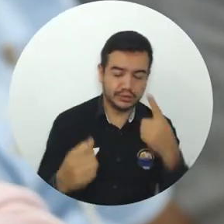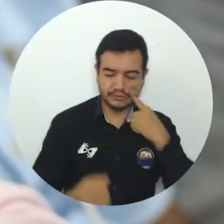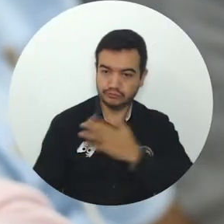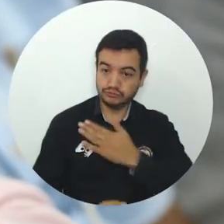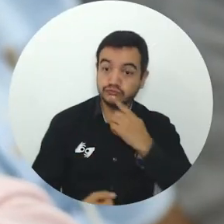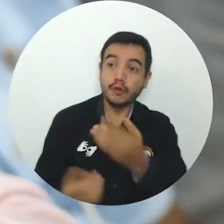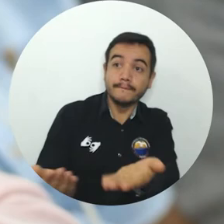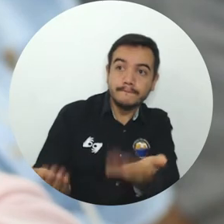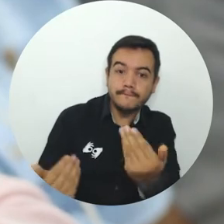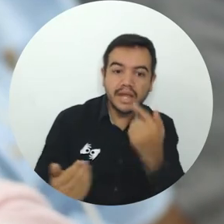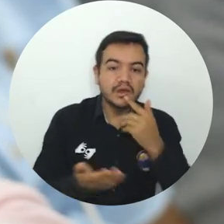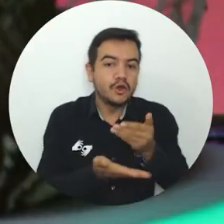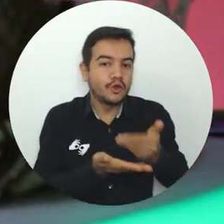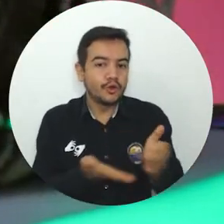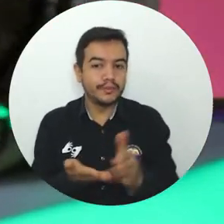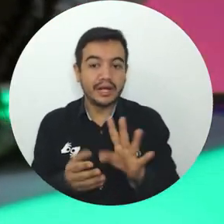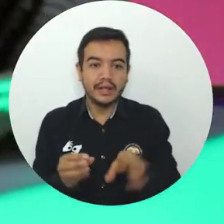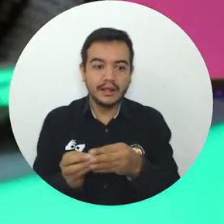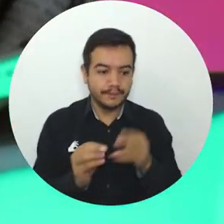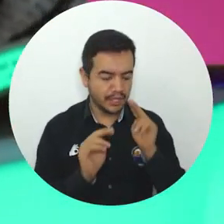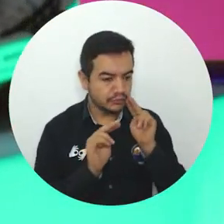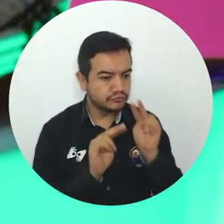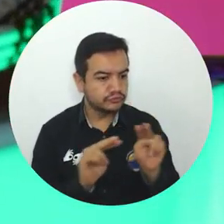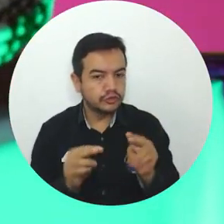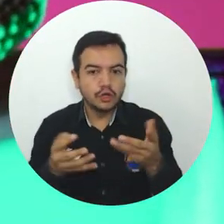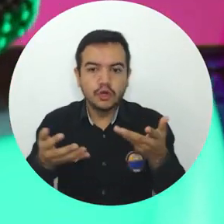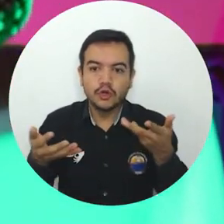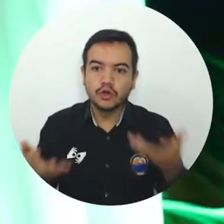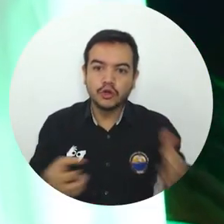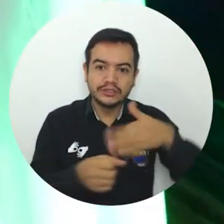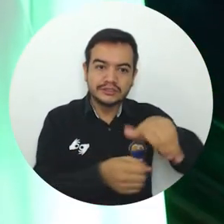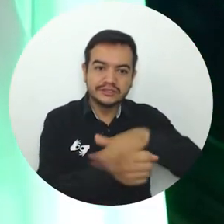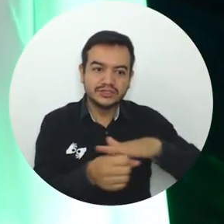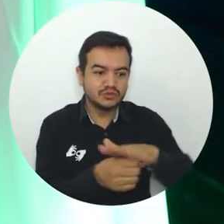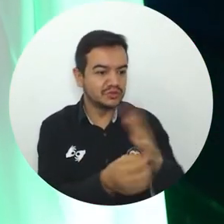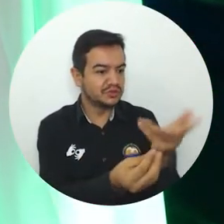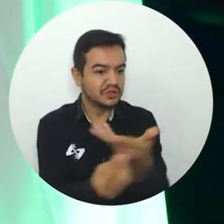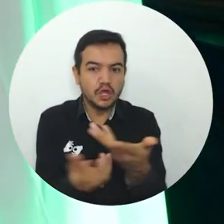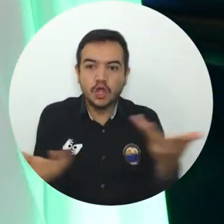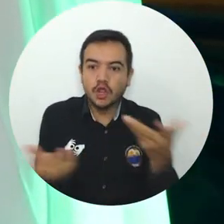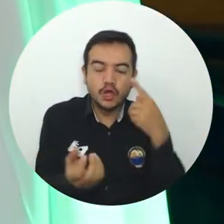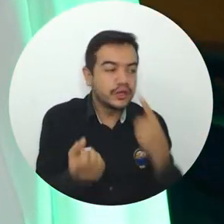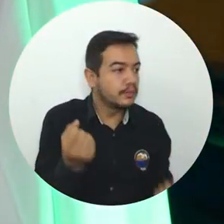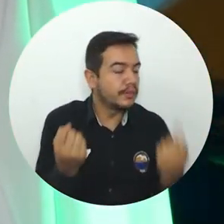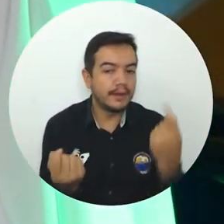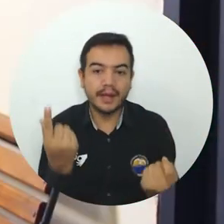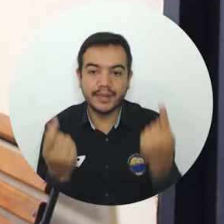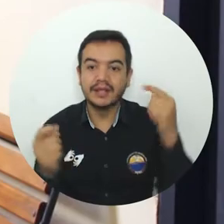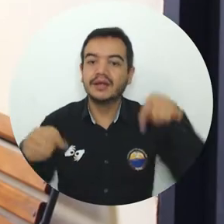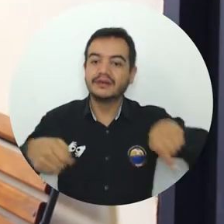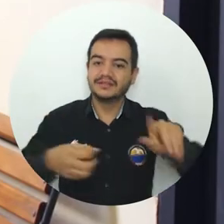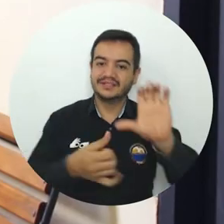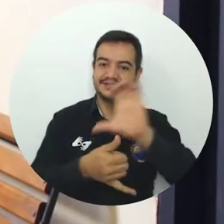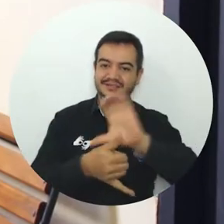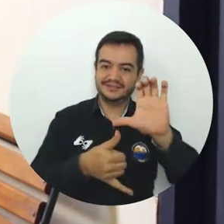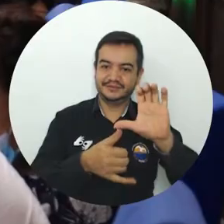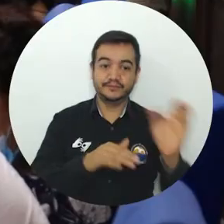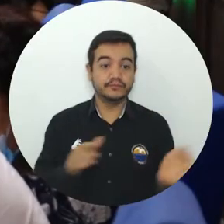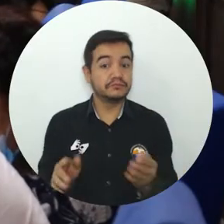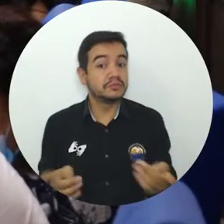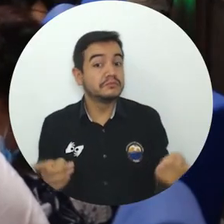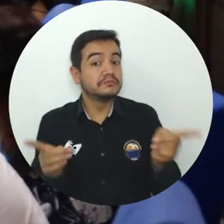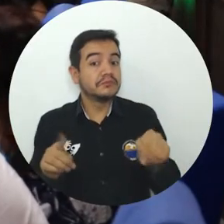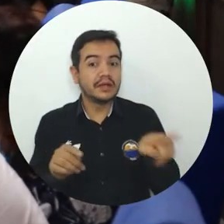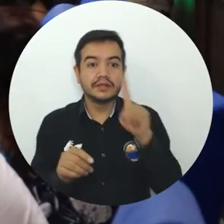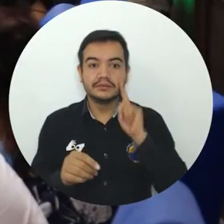la pueden perder. Venir a comprar y además venir a conocer de dónde vienen tales artesanías y tales sabores únicos de nuestra región caribe.